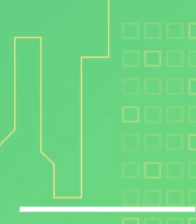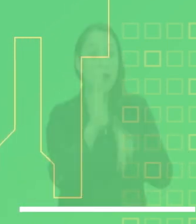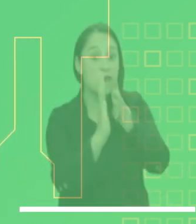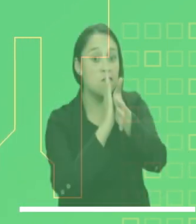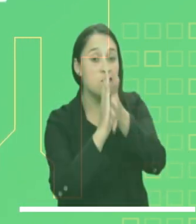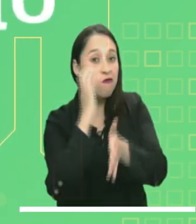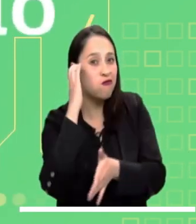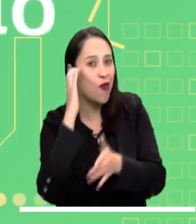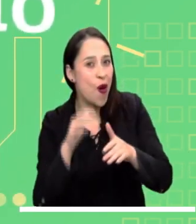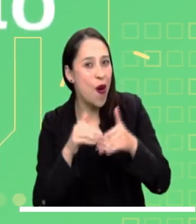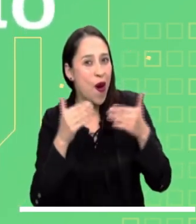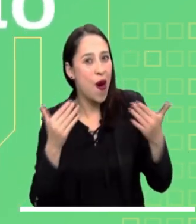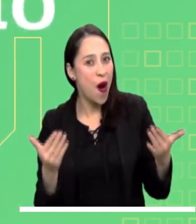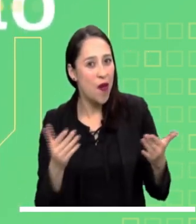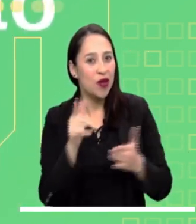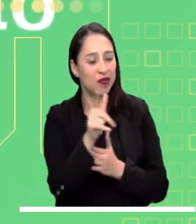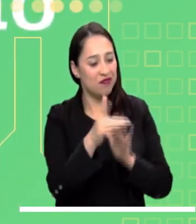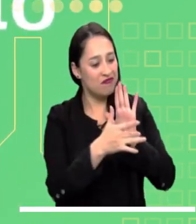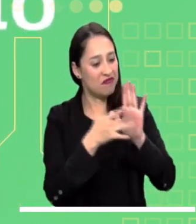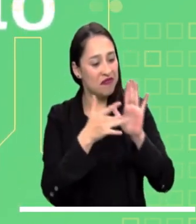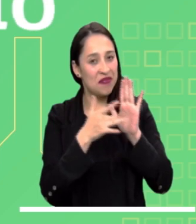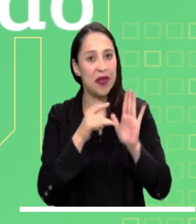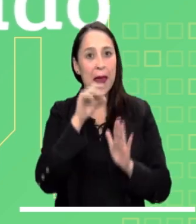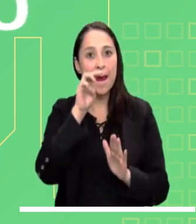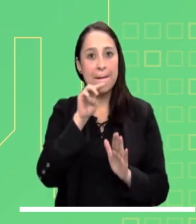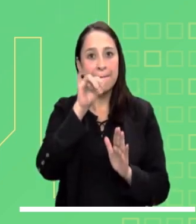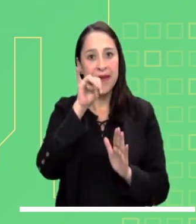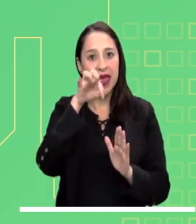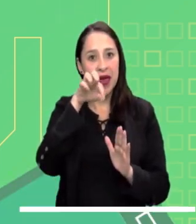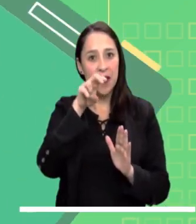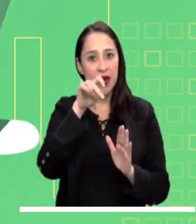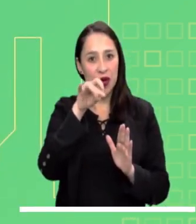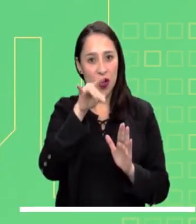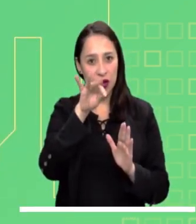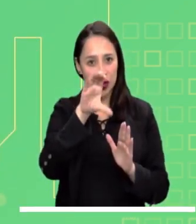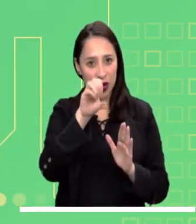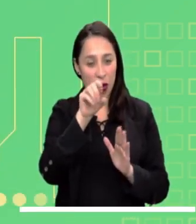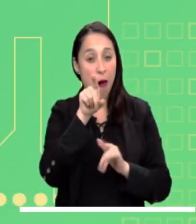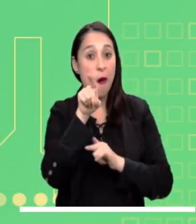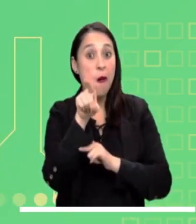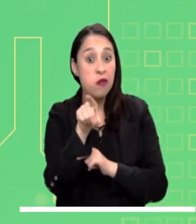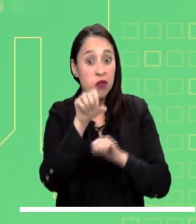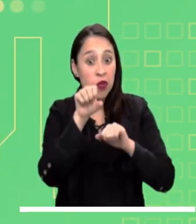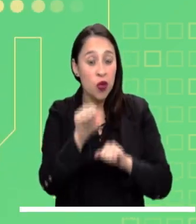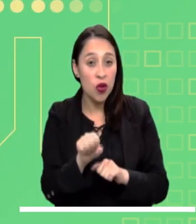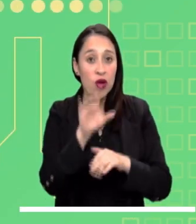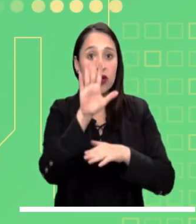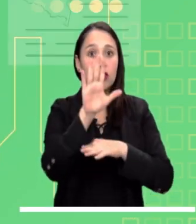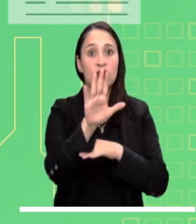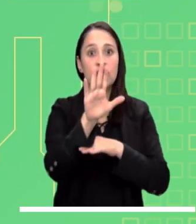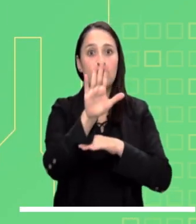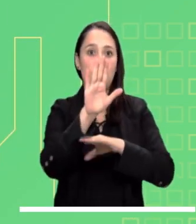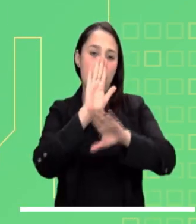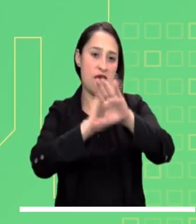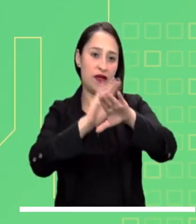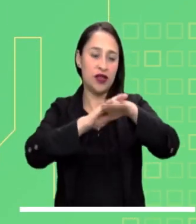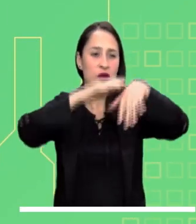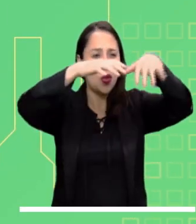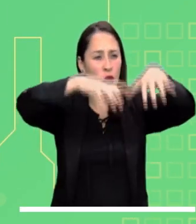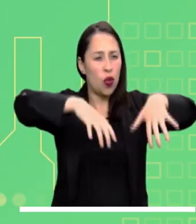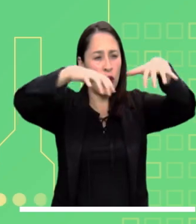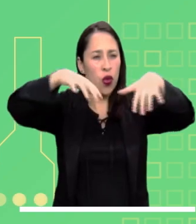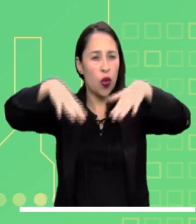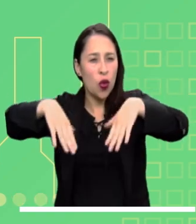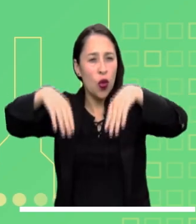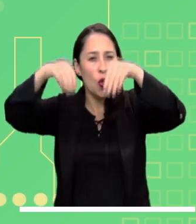Manténgase bien informado y en tiempo real a través de nuestra aplicación Mi Pronóstico. Consulte los pronósticos del estado